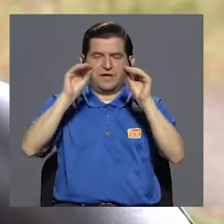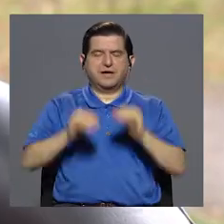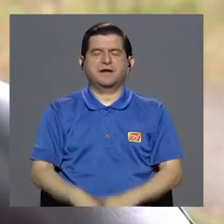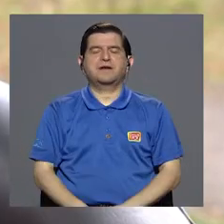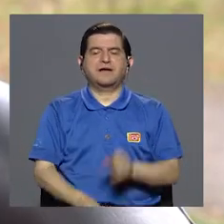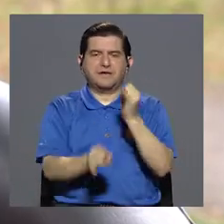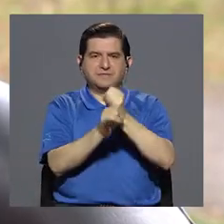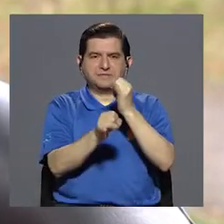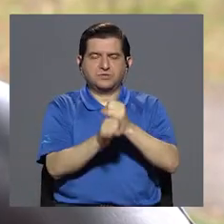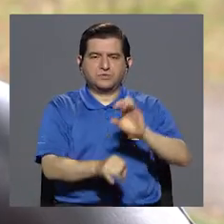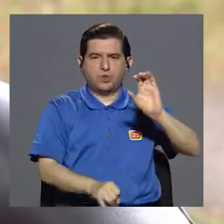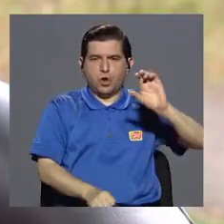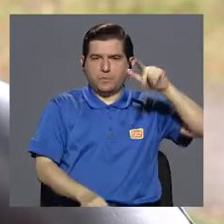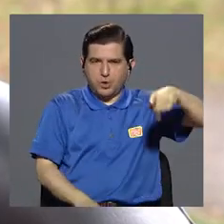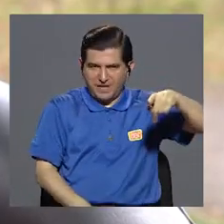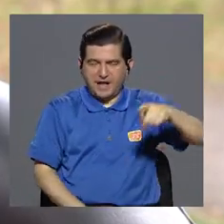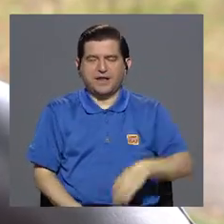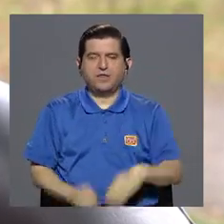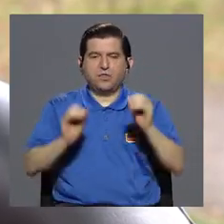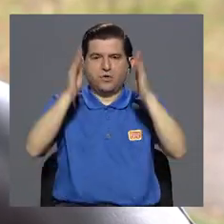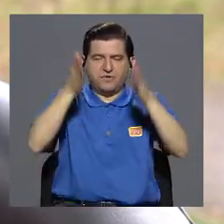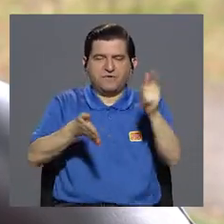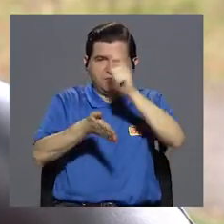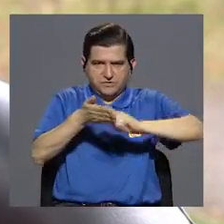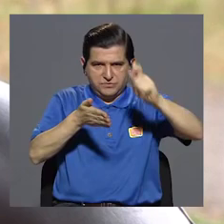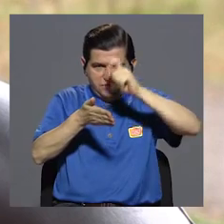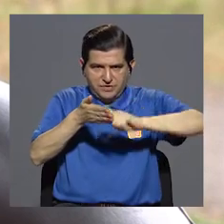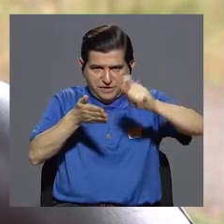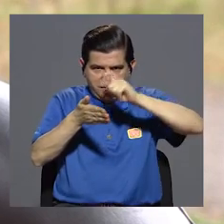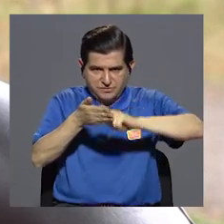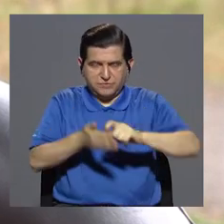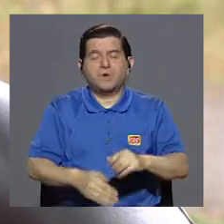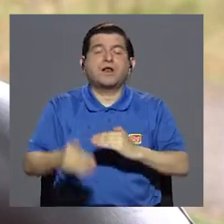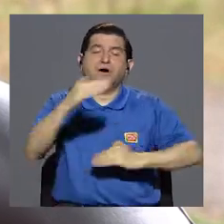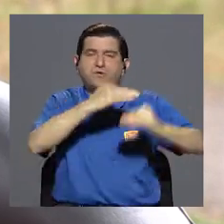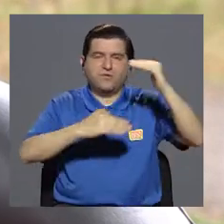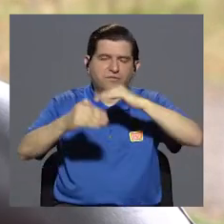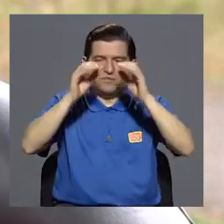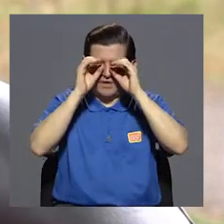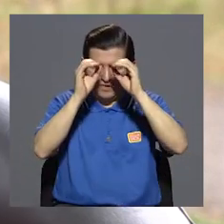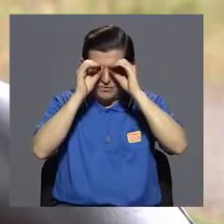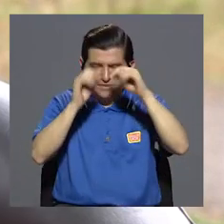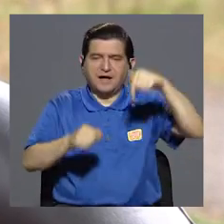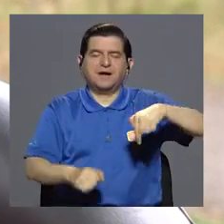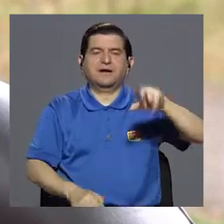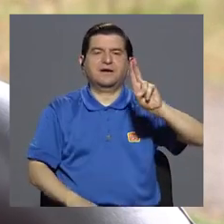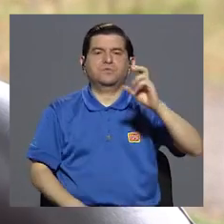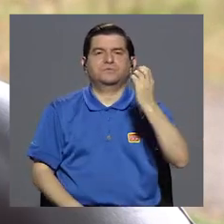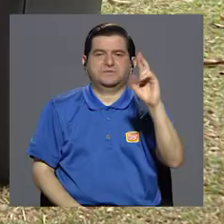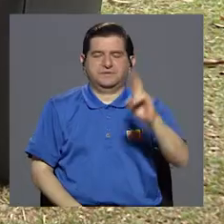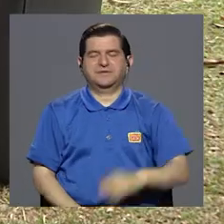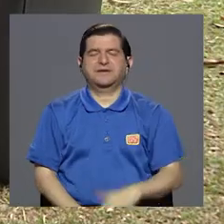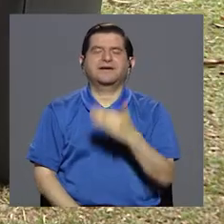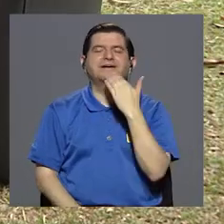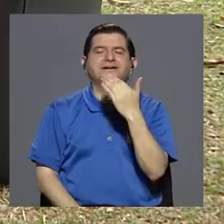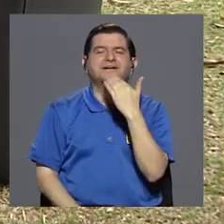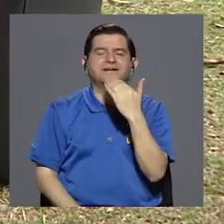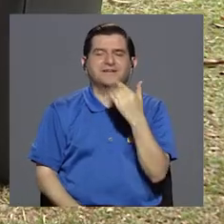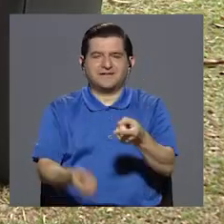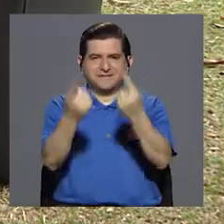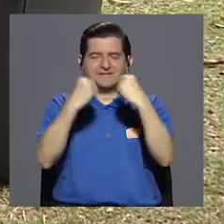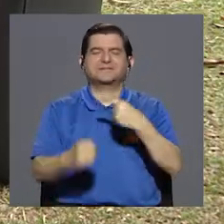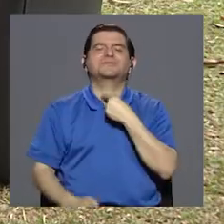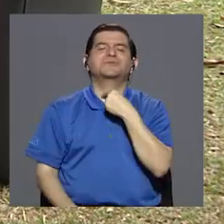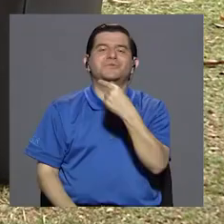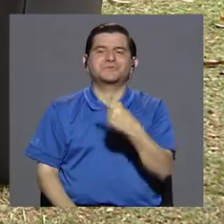Instituto Clodomiro Picado y profesor catedrático de la Facultad de Microbiología de acá de la Universidad de Costa Rica. Muchas gracias por estar